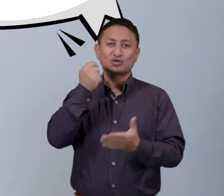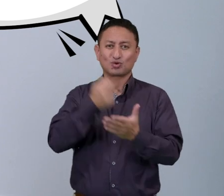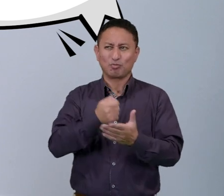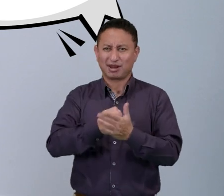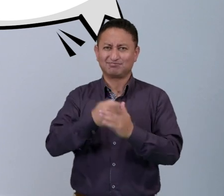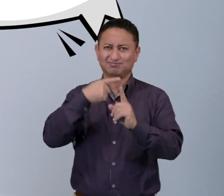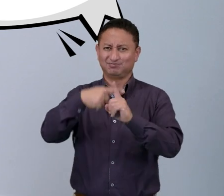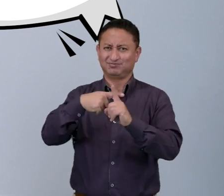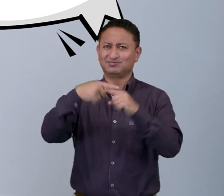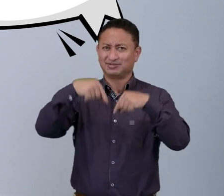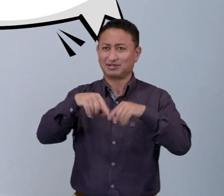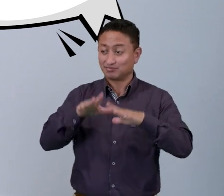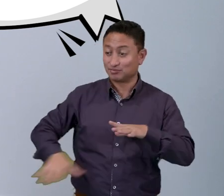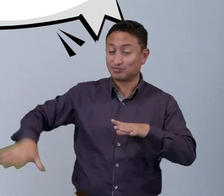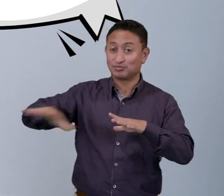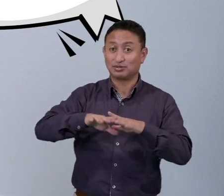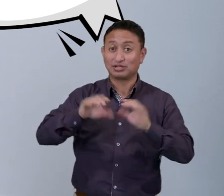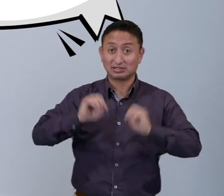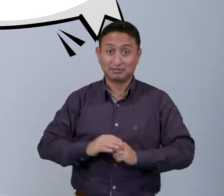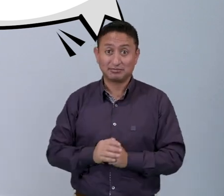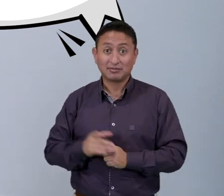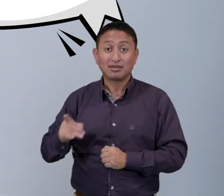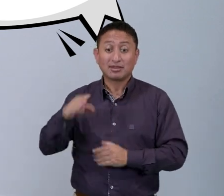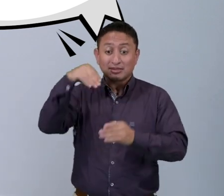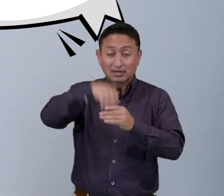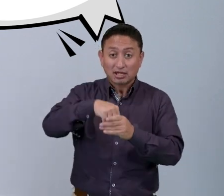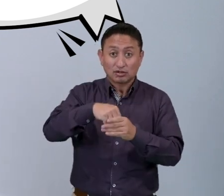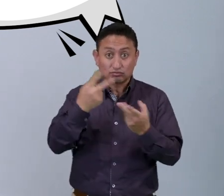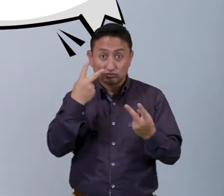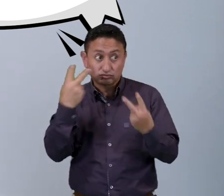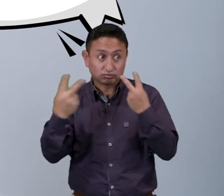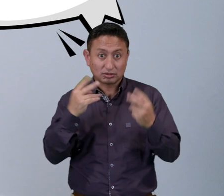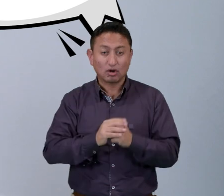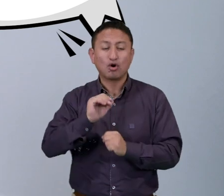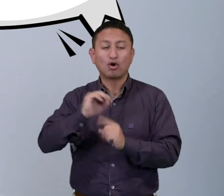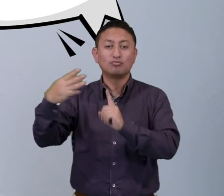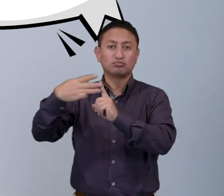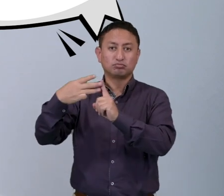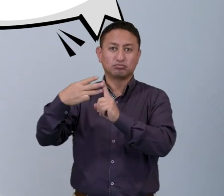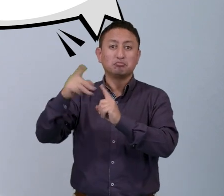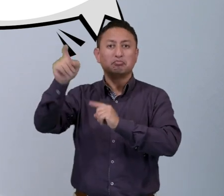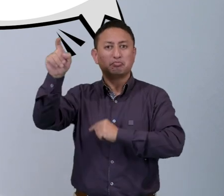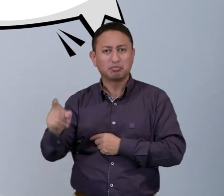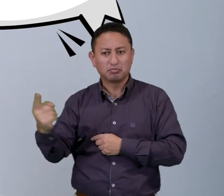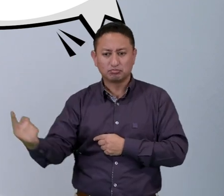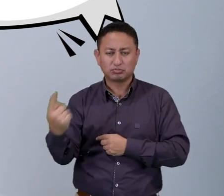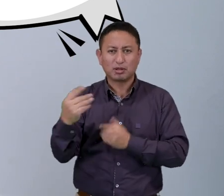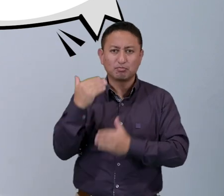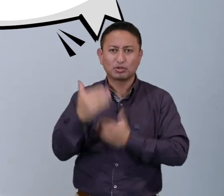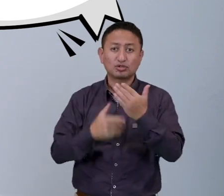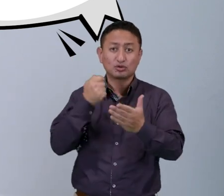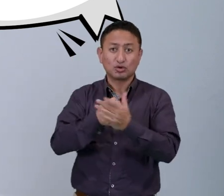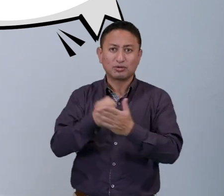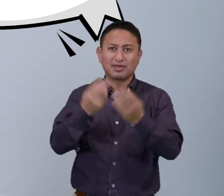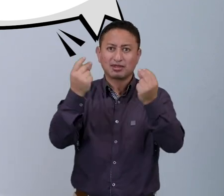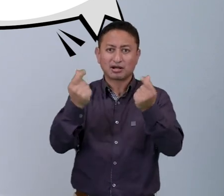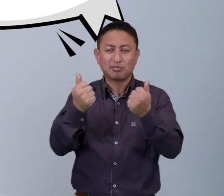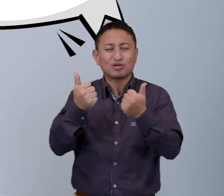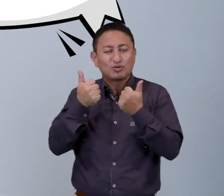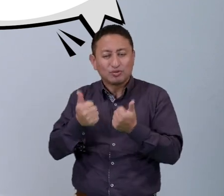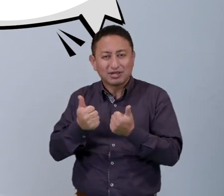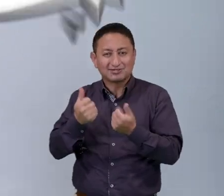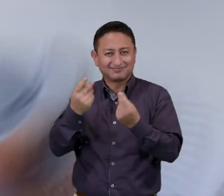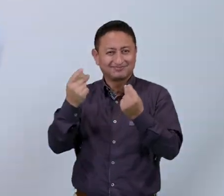compra positiva, creando el espacio adecuado en la tienda física o virtual para que el cliente tenga un proceso de compra rápido,